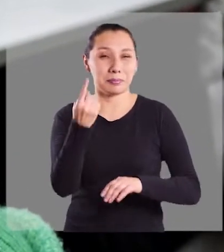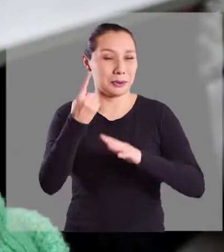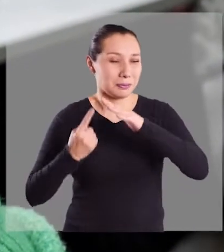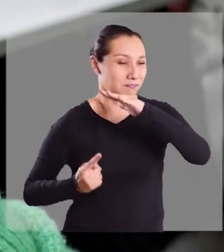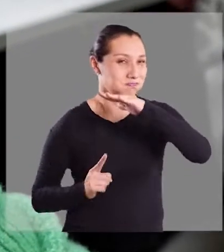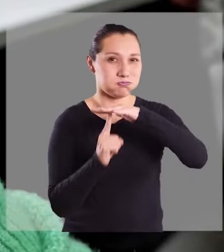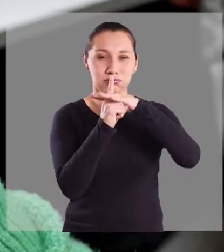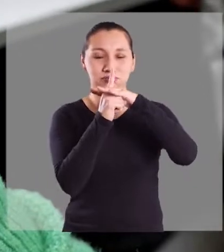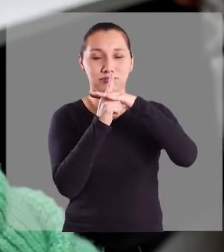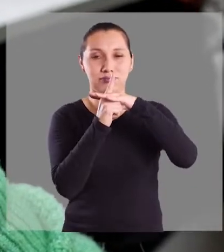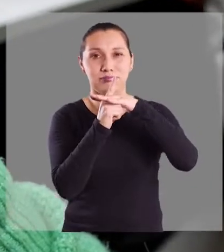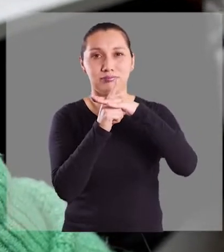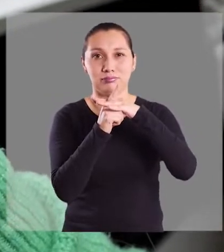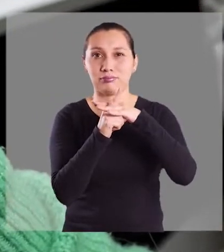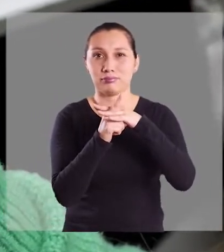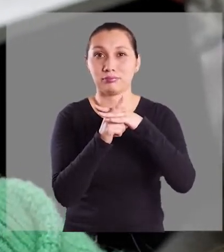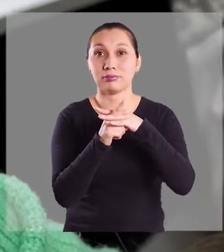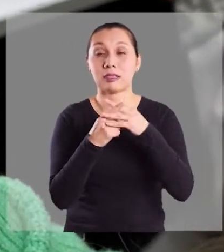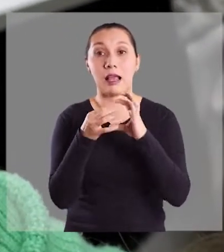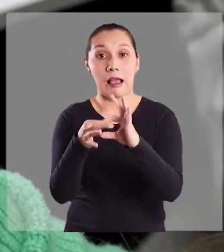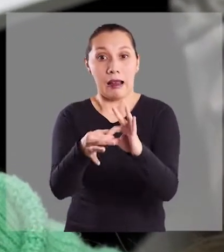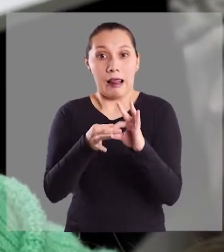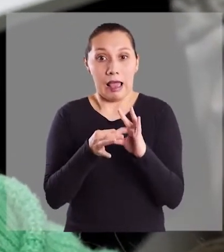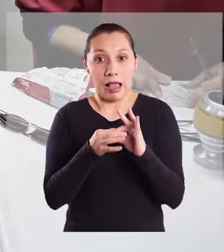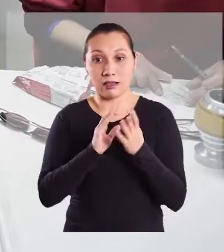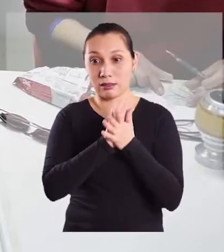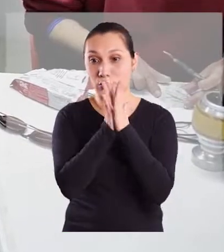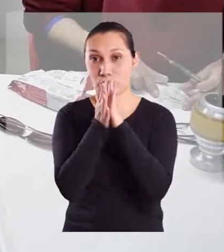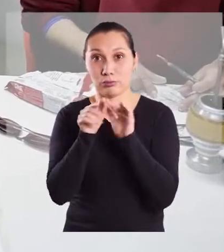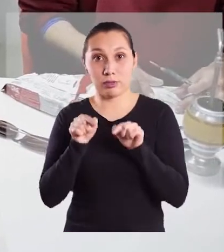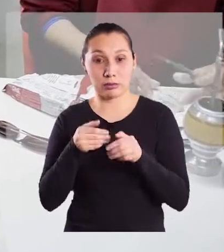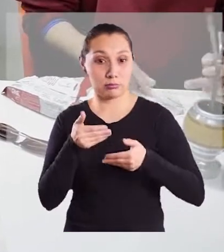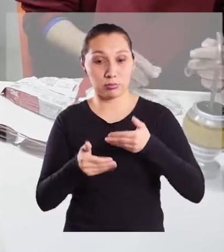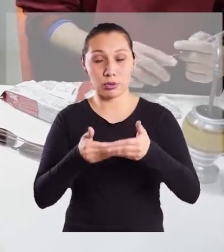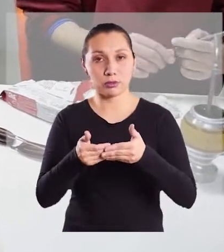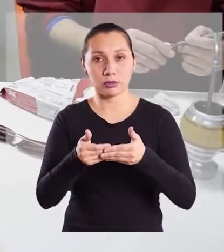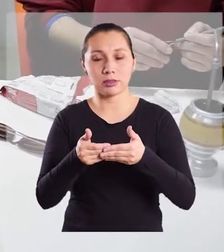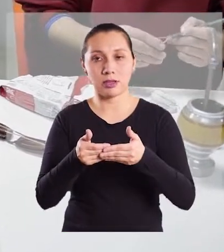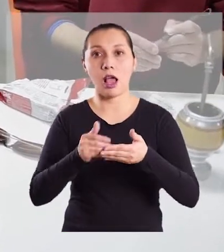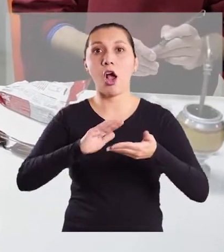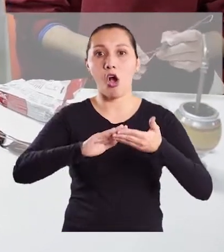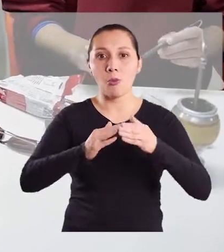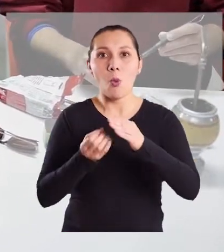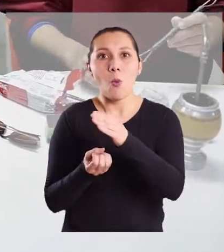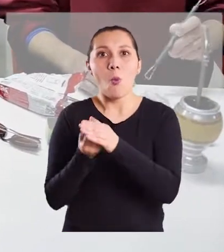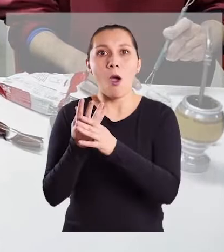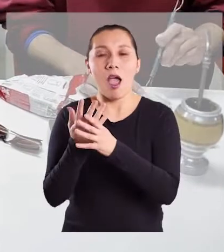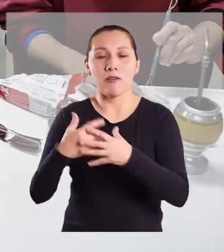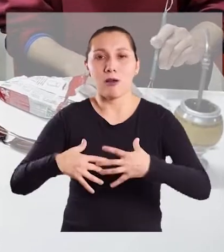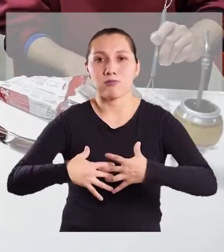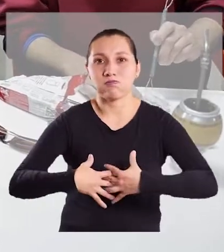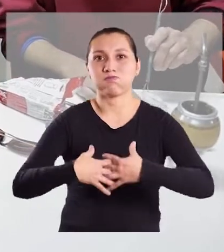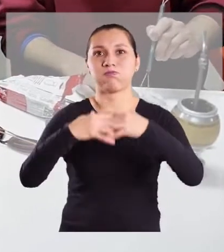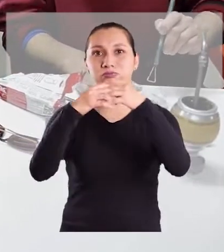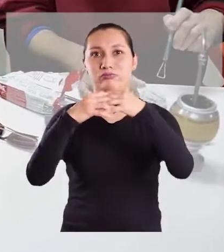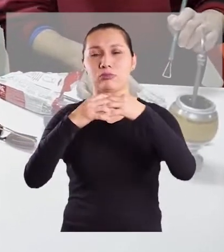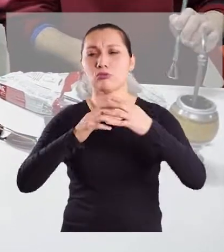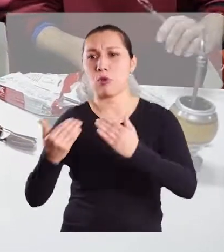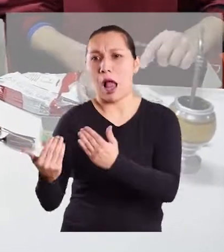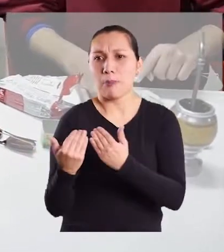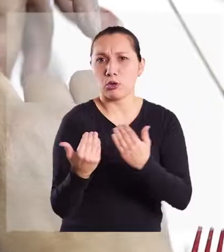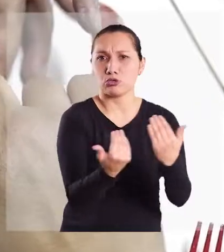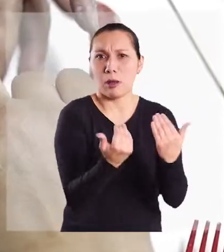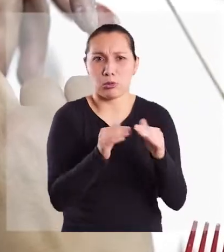principal ganancia de todo este proceso ha sido la comunidad que se está generando, los apoyos